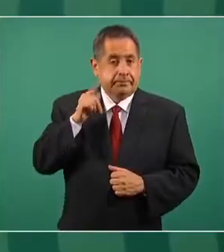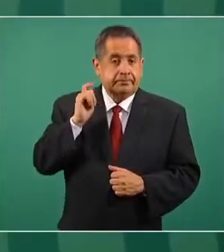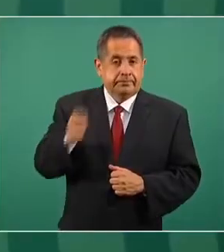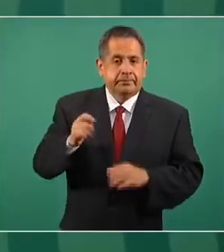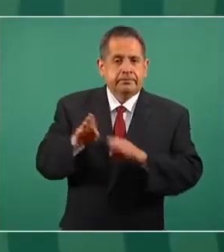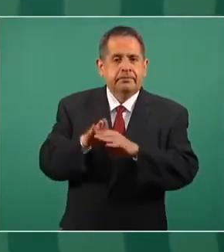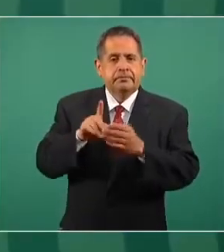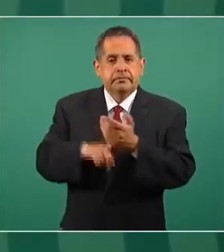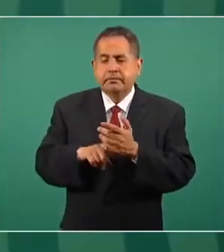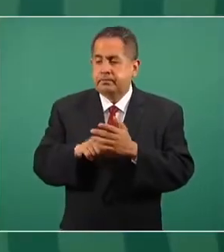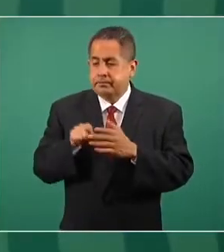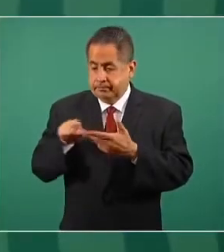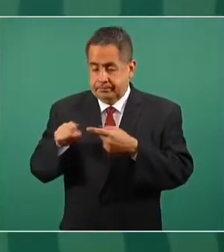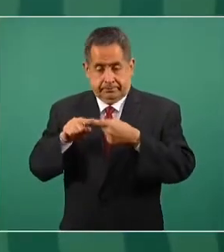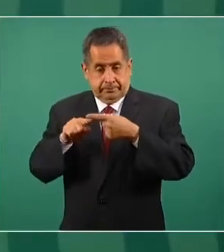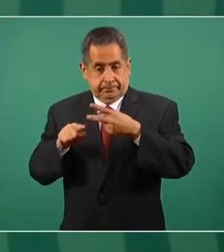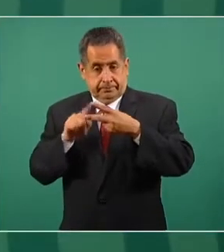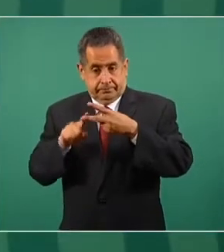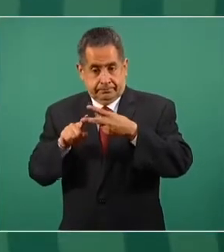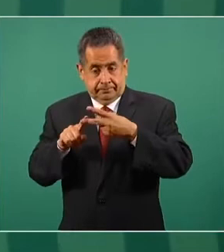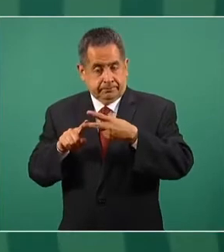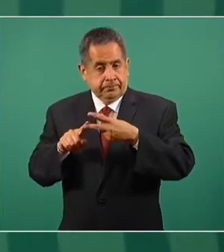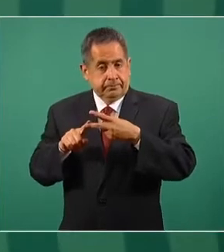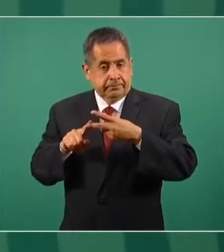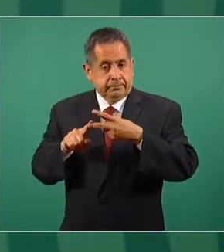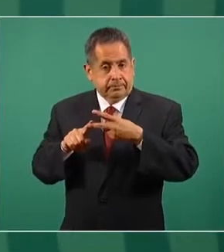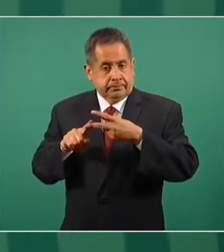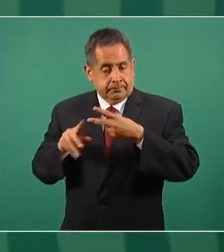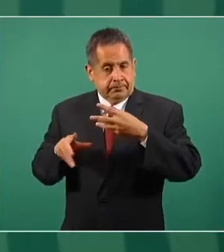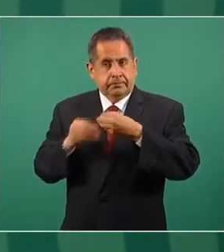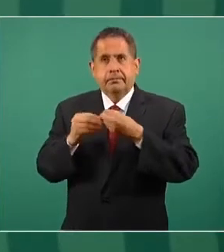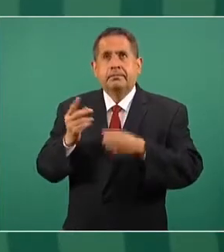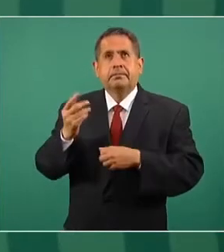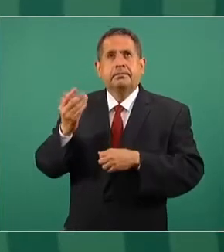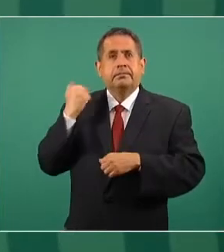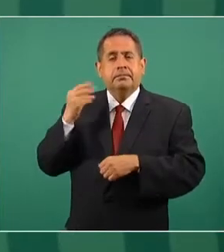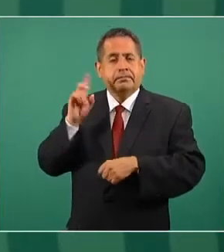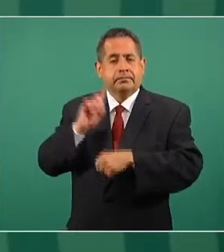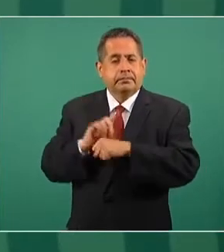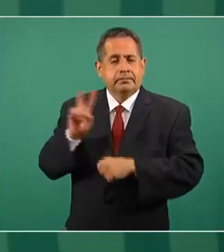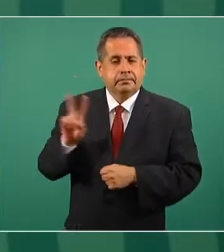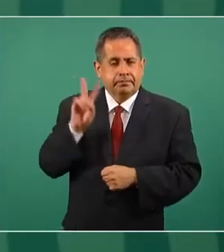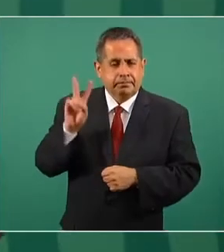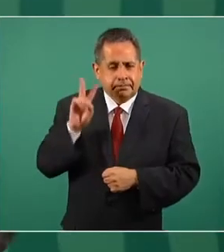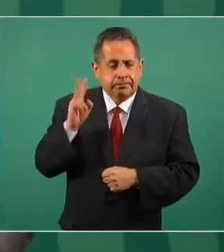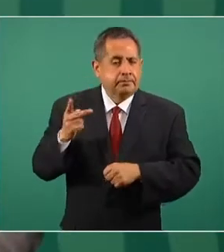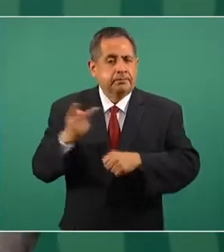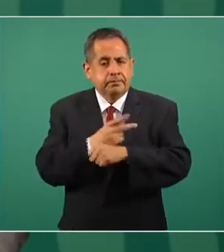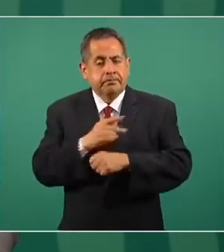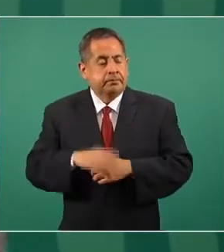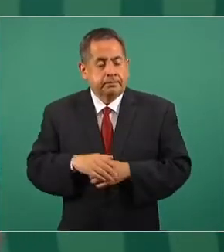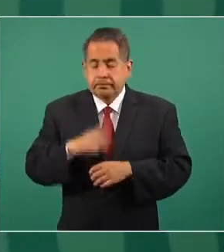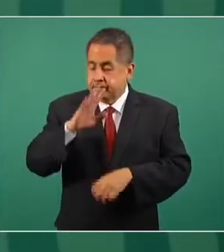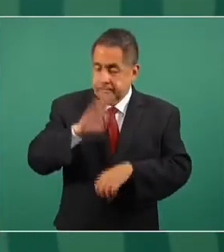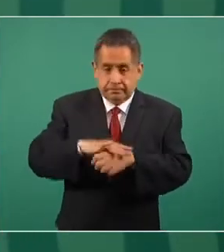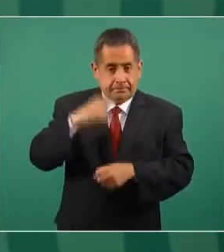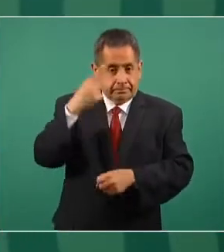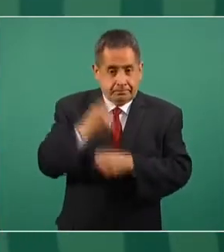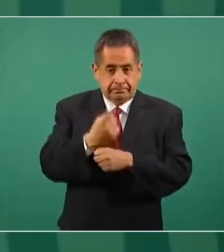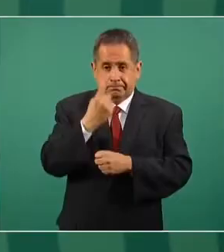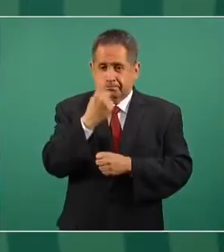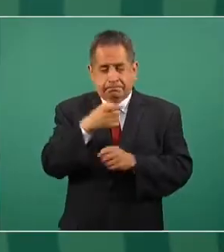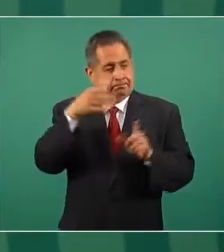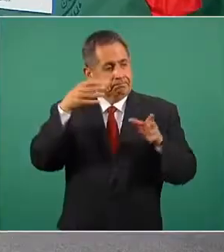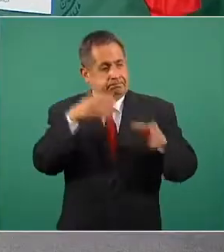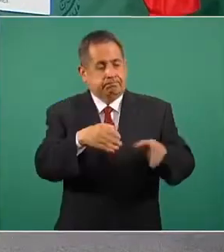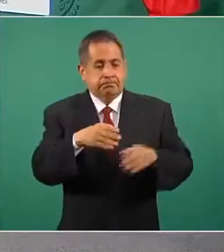se une al interior que se dio el viernes pasado en que tiene prioridad el